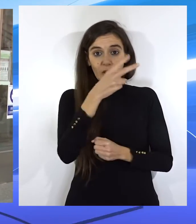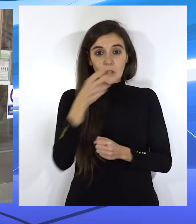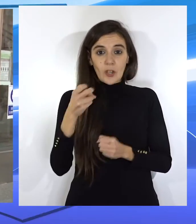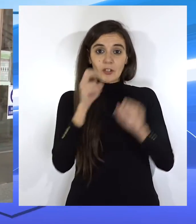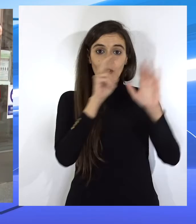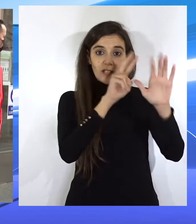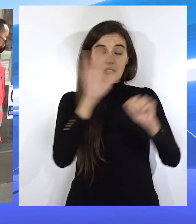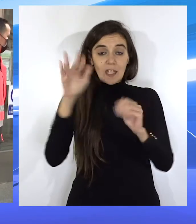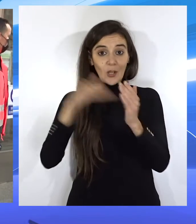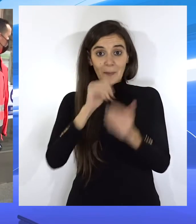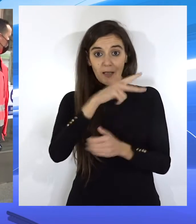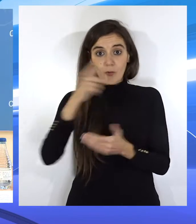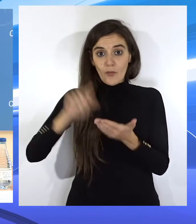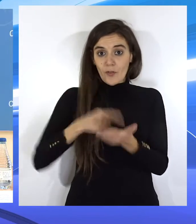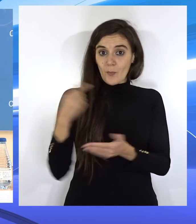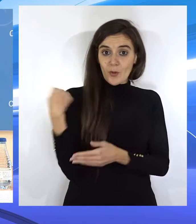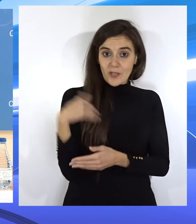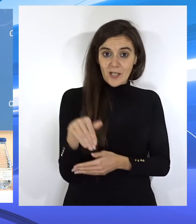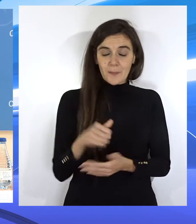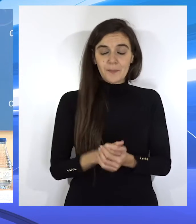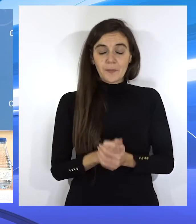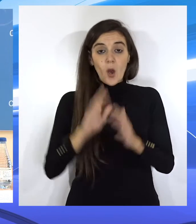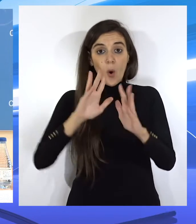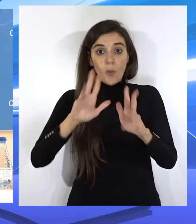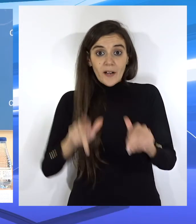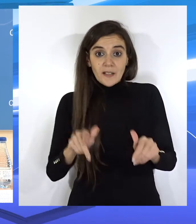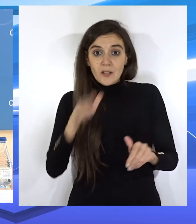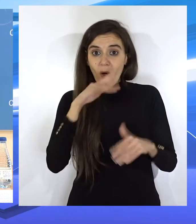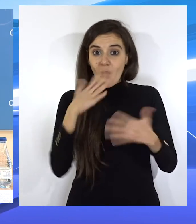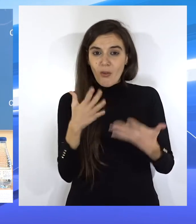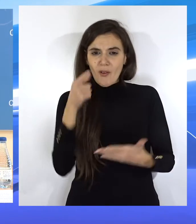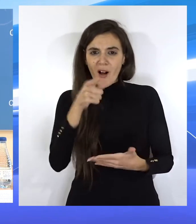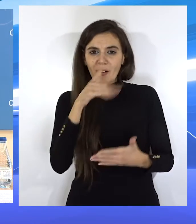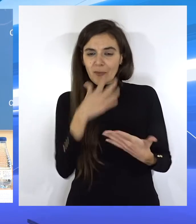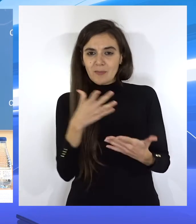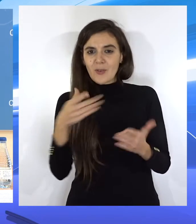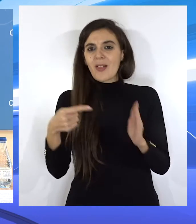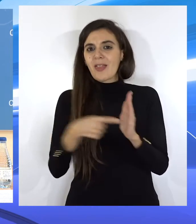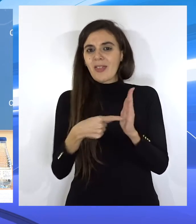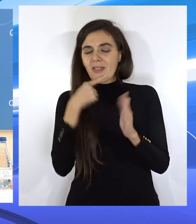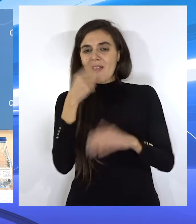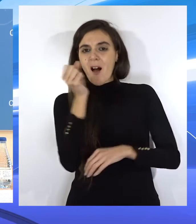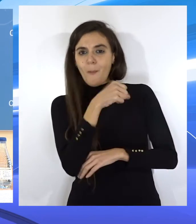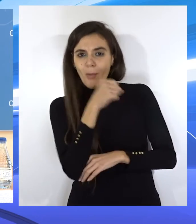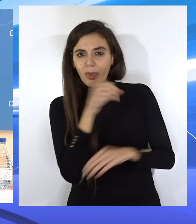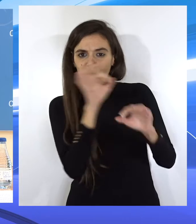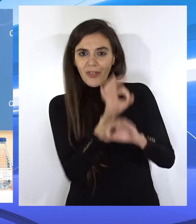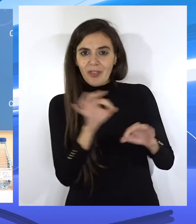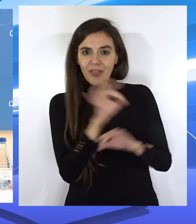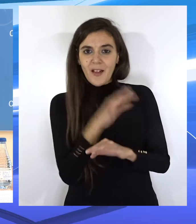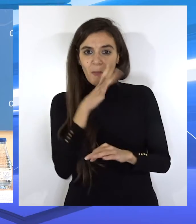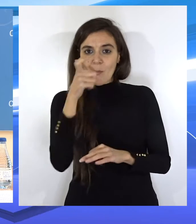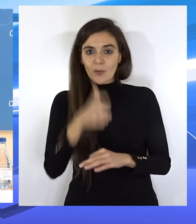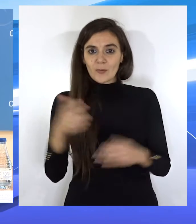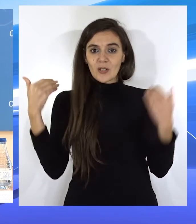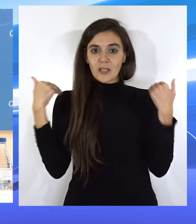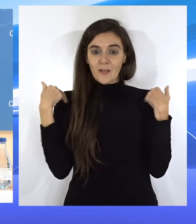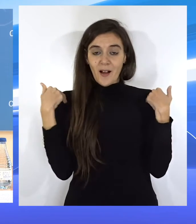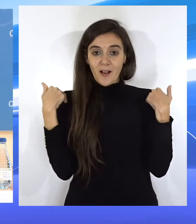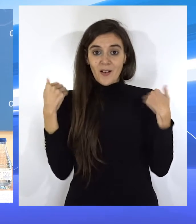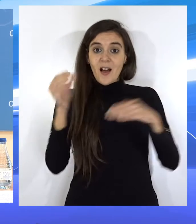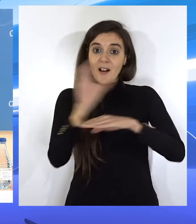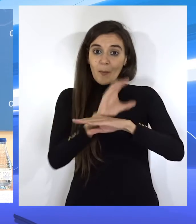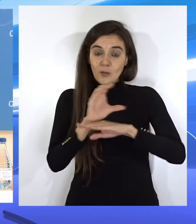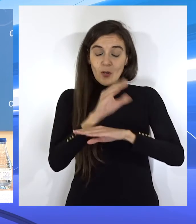275.000 euros. No es una residencia que esté, como dice abajo... ...que esté abandonada por parte de la responsable de la